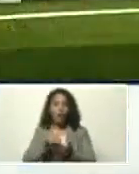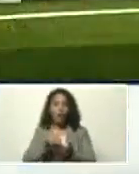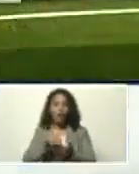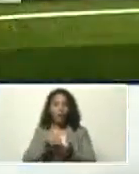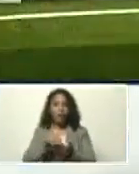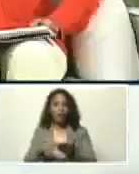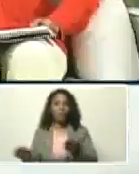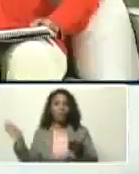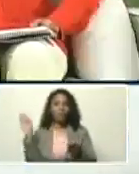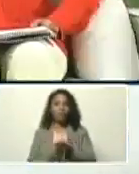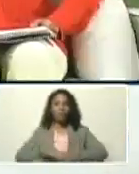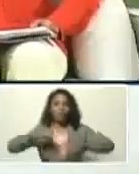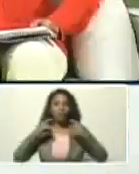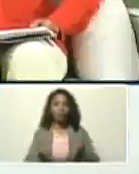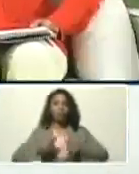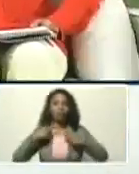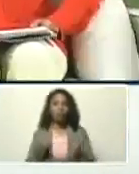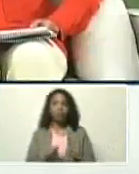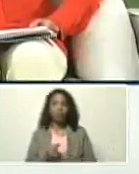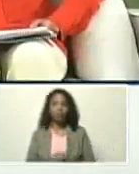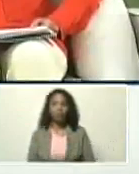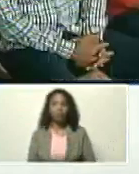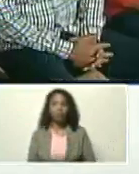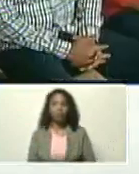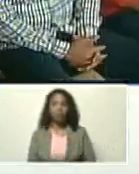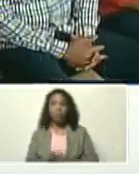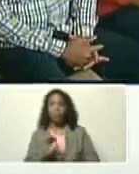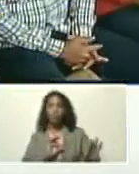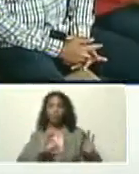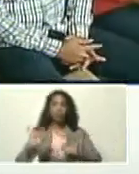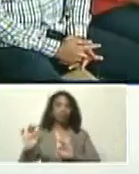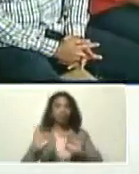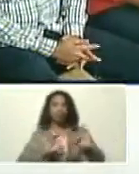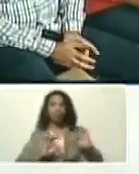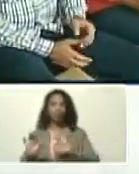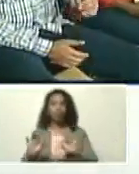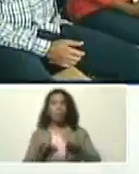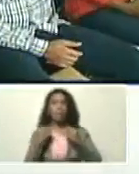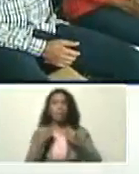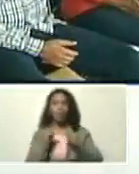se ponga las pilas, en prepararnos, para evitar,